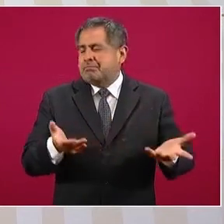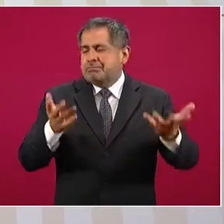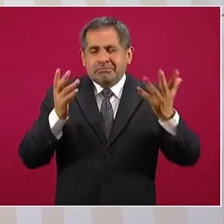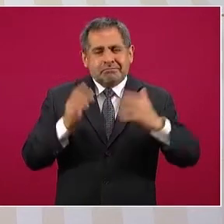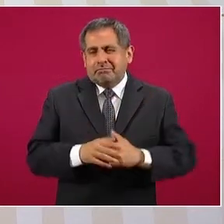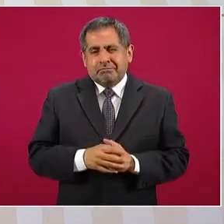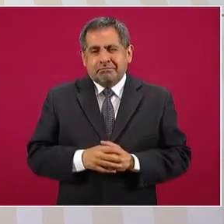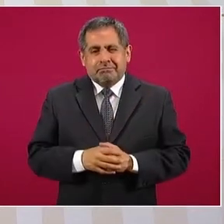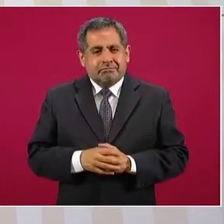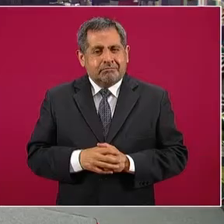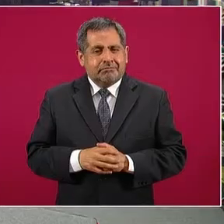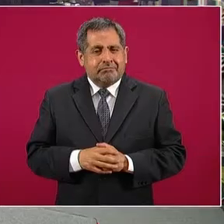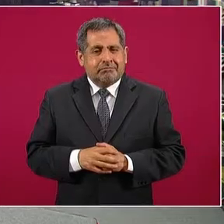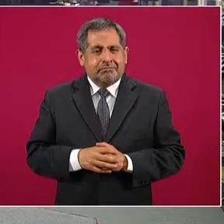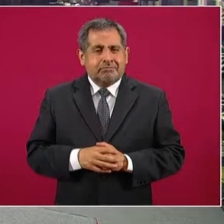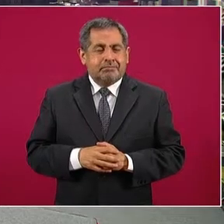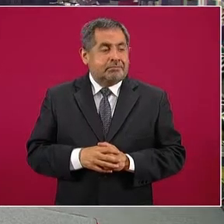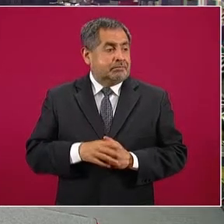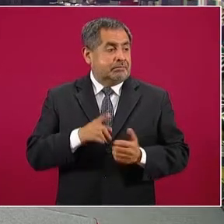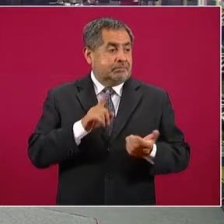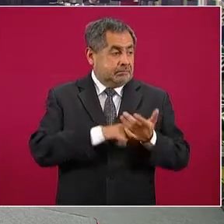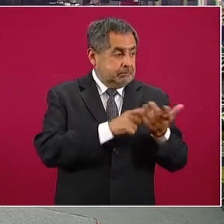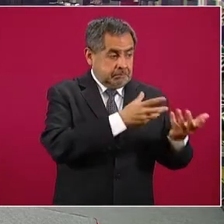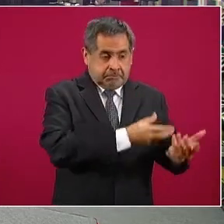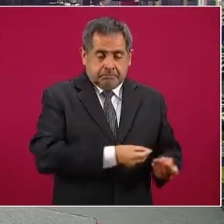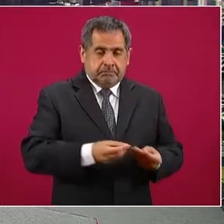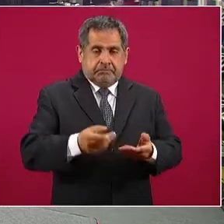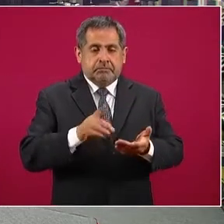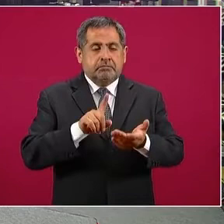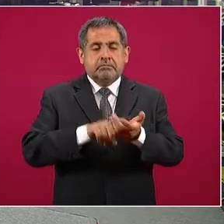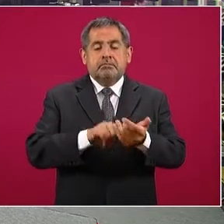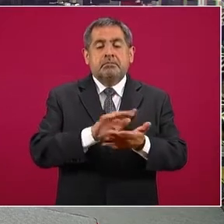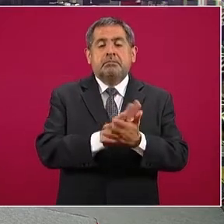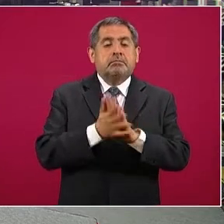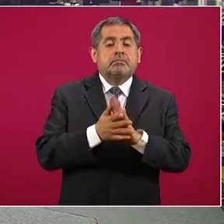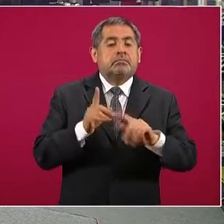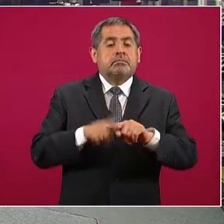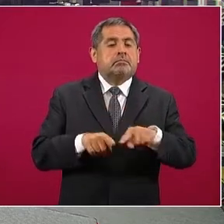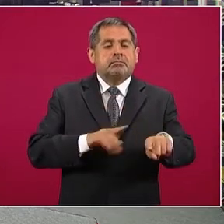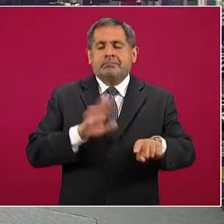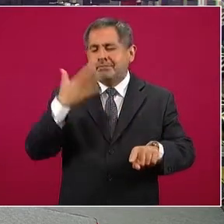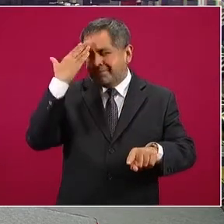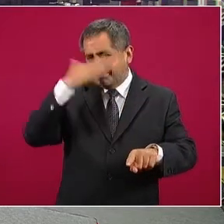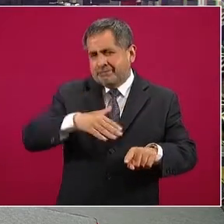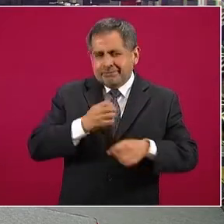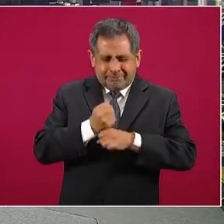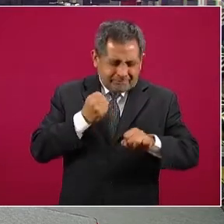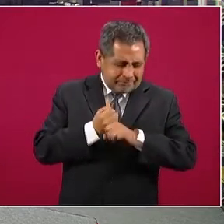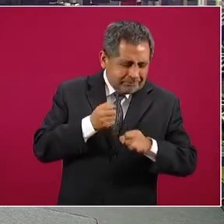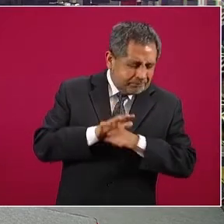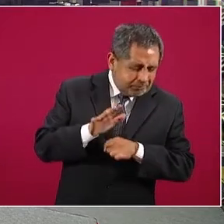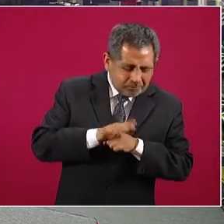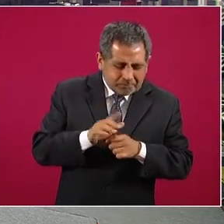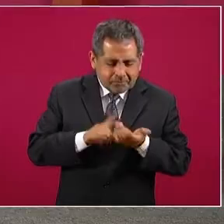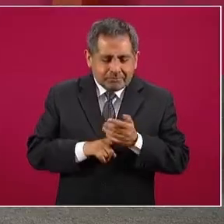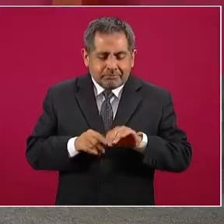Inmediatamente los grupos de la delincuencia ya sabían qué armas eran